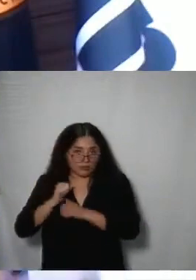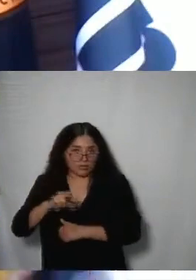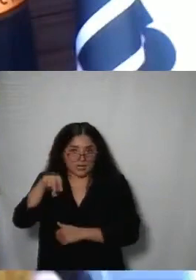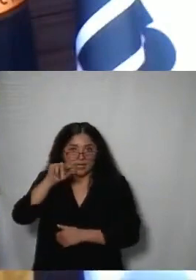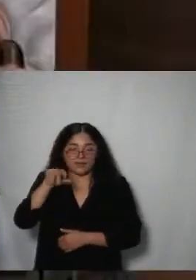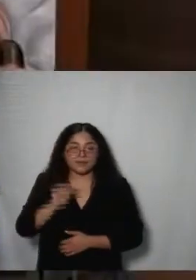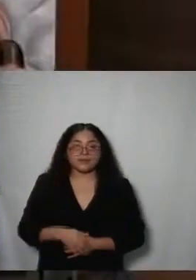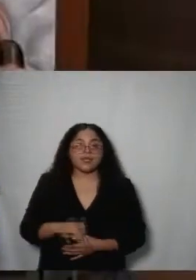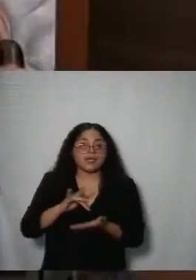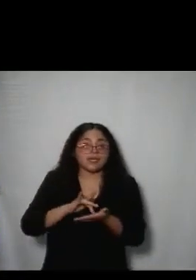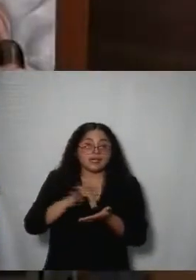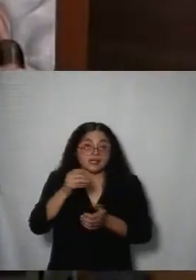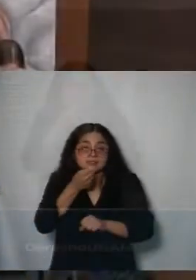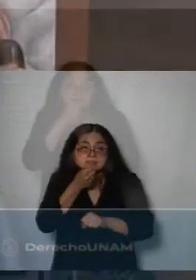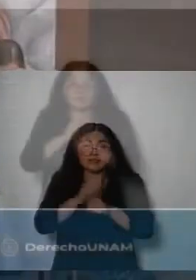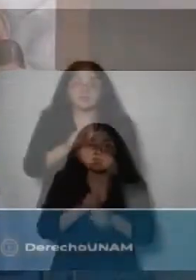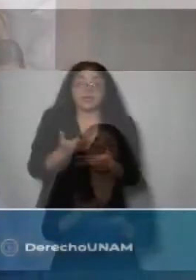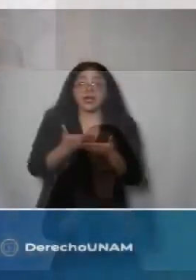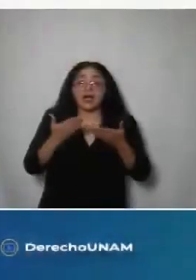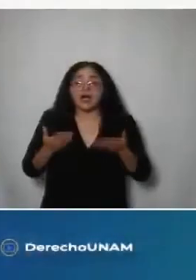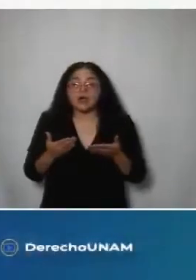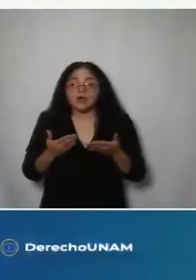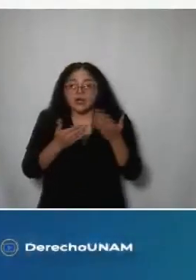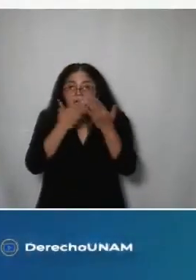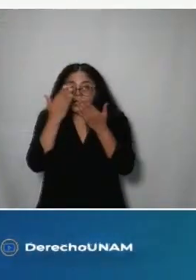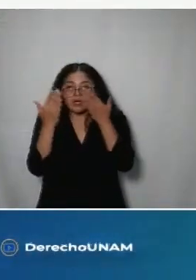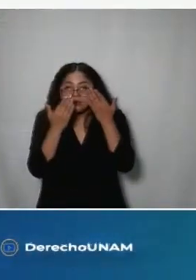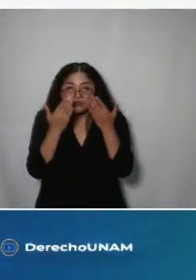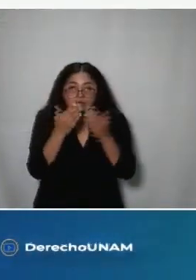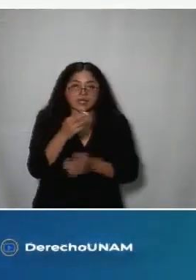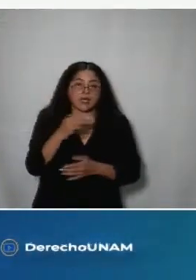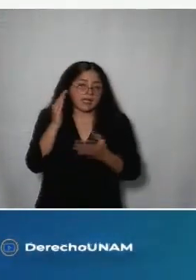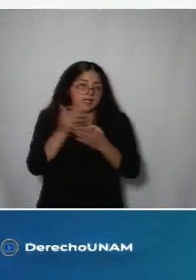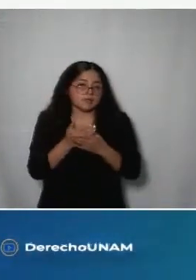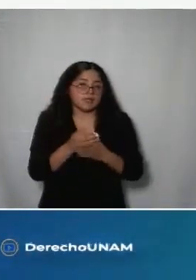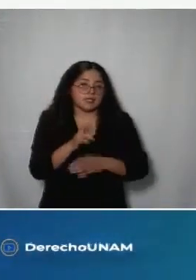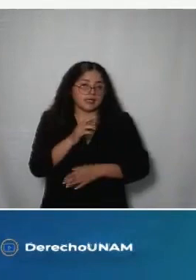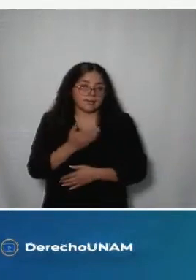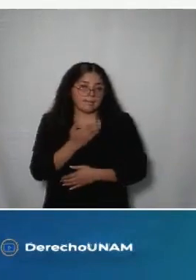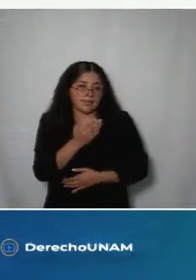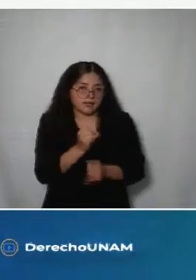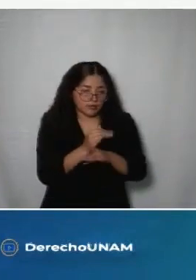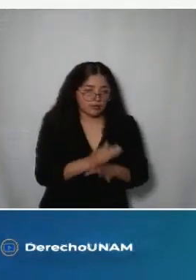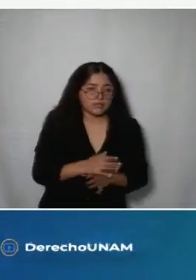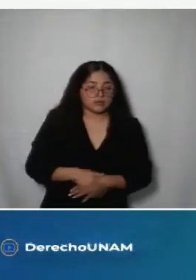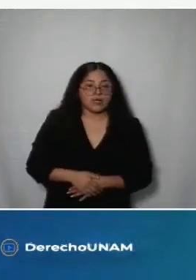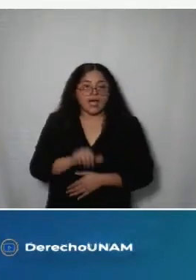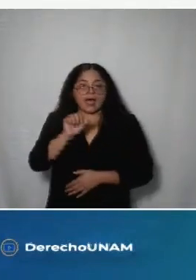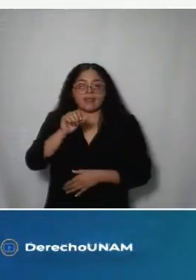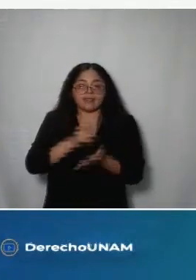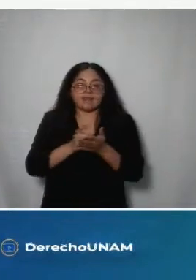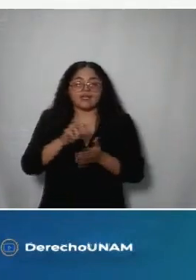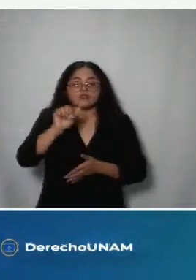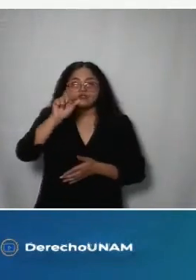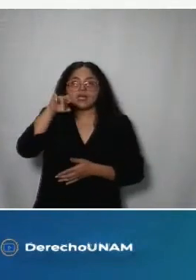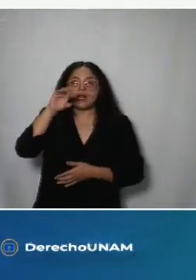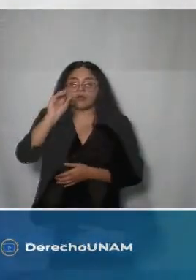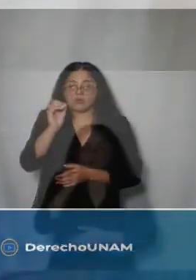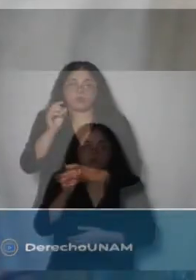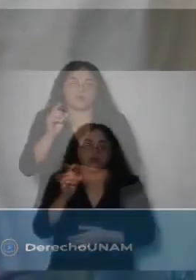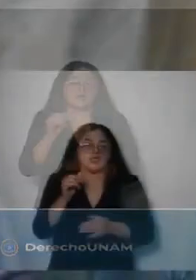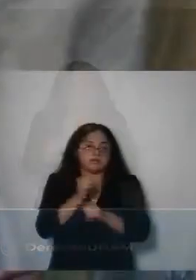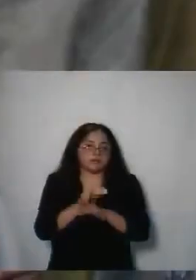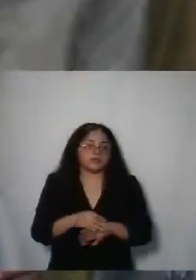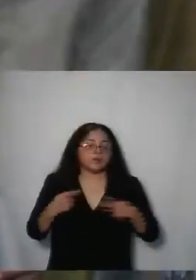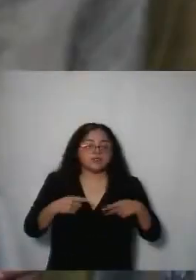le agradezco mucho secretaria y vamos ahora a estudiar los recursos de revisión en materia de solicitudes de acceso a rectificación cancelación y oposición